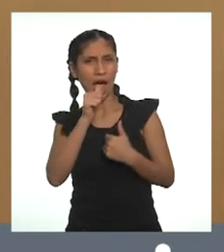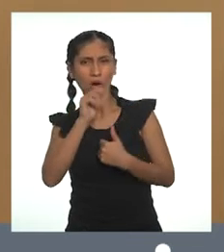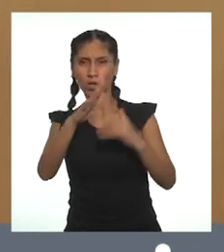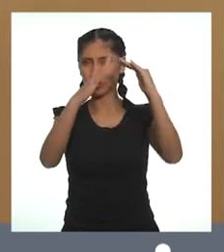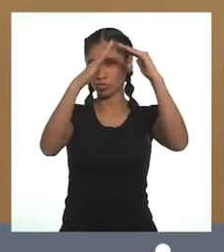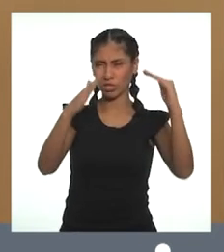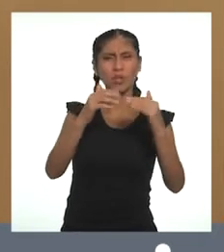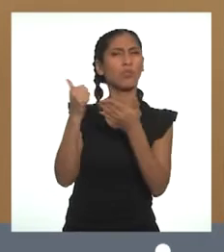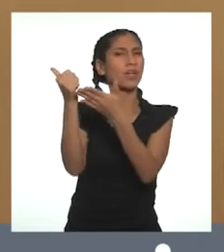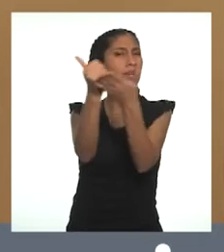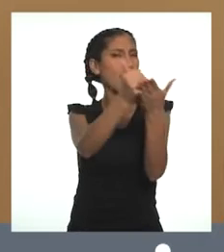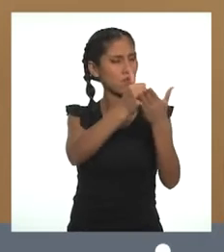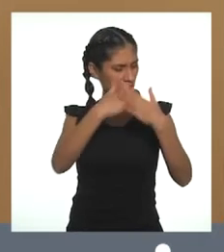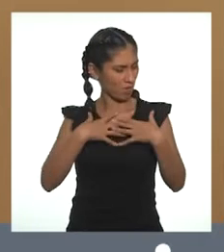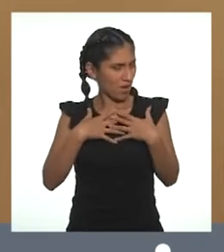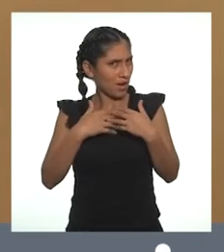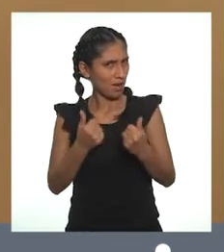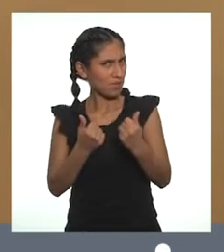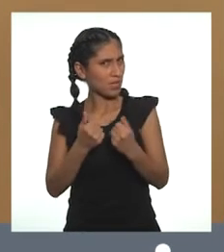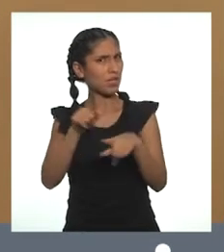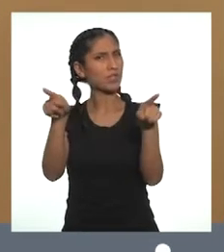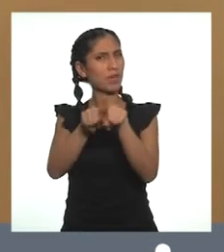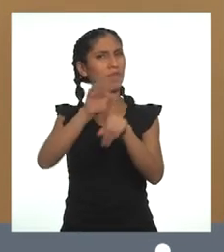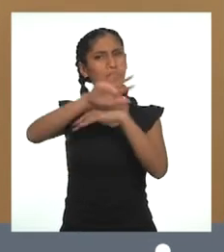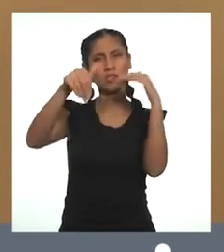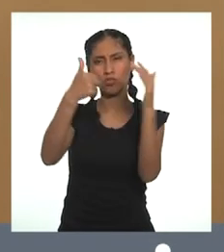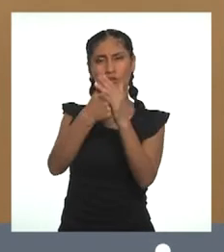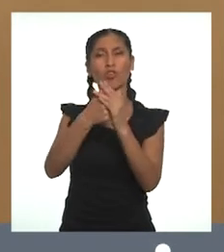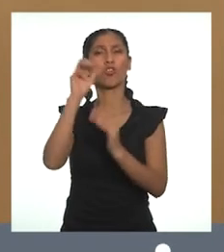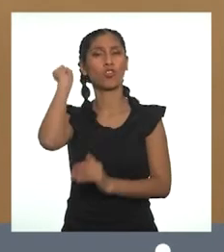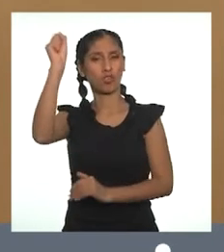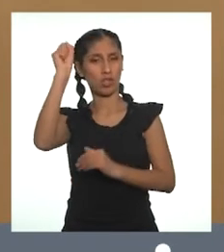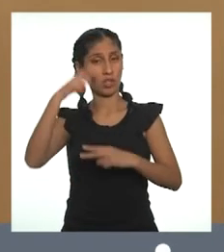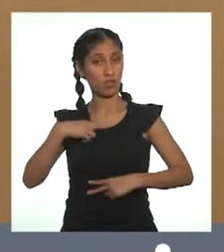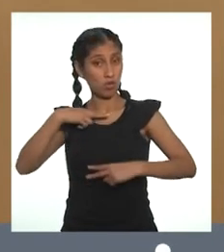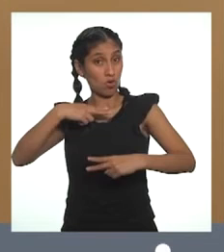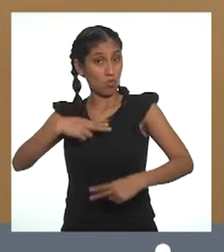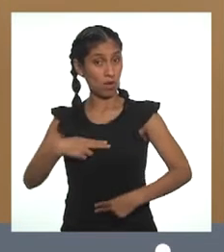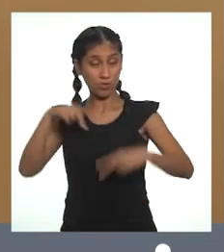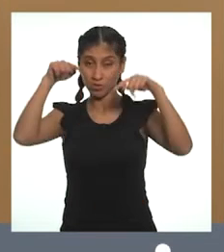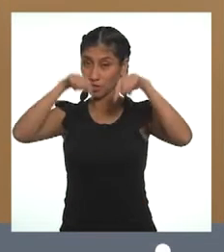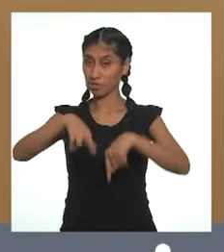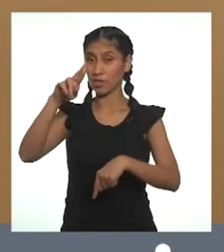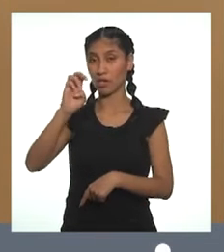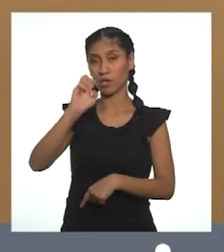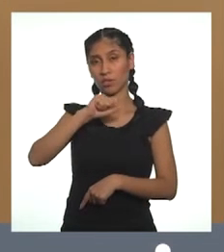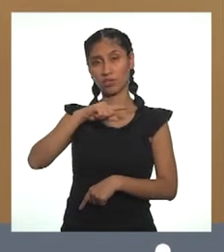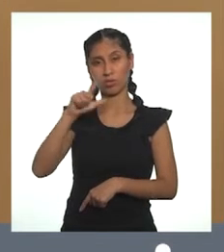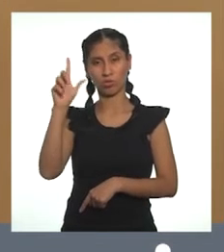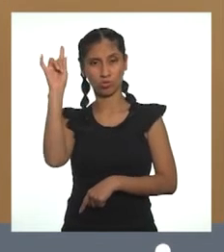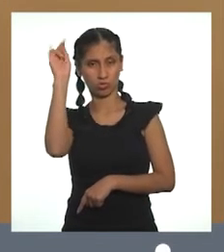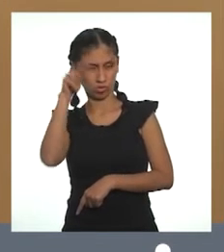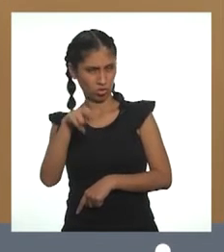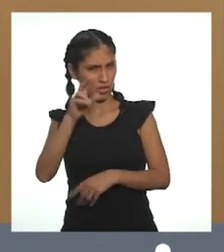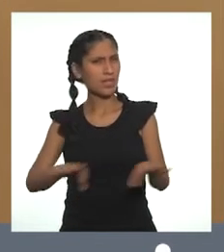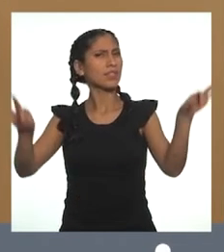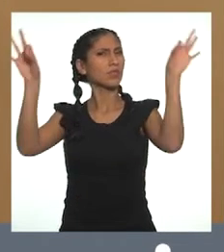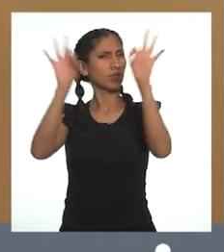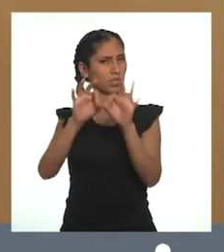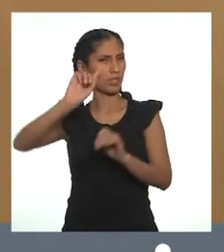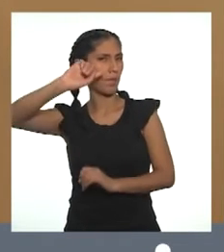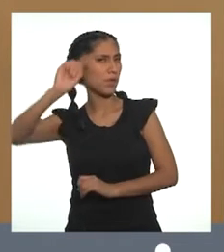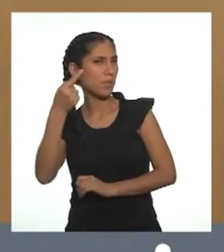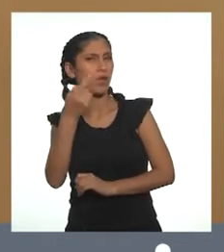para el pleno disfrute de la vida y de todos los derechos humanos. Esta resolución es fundamental.